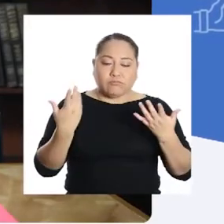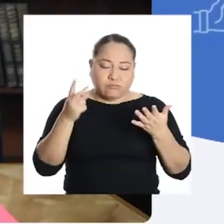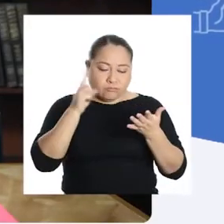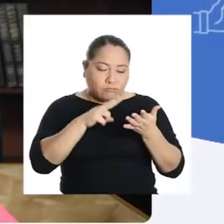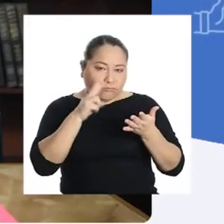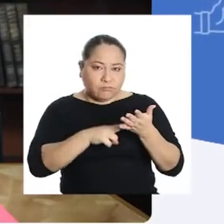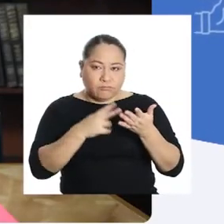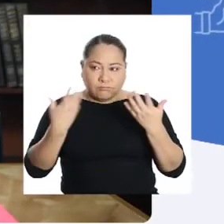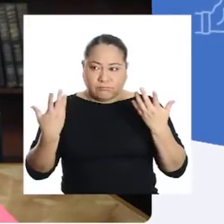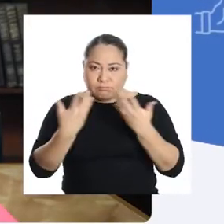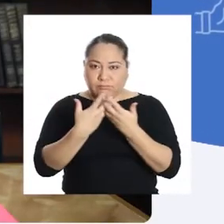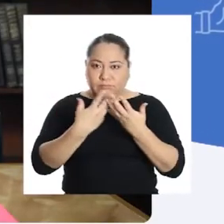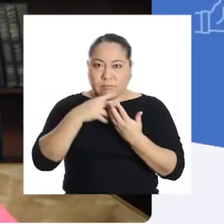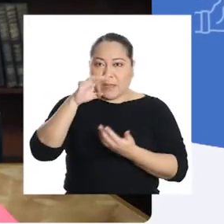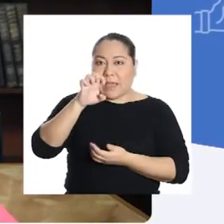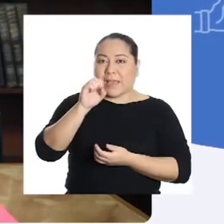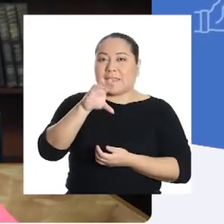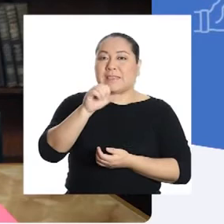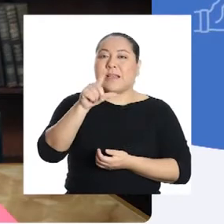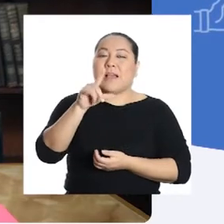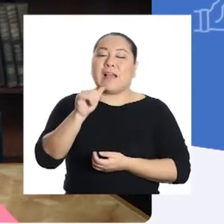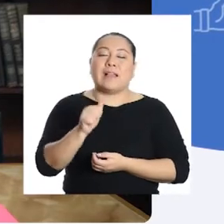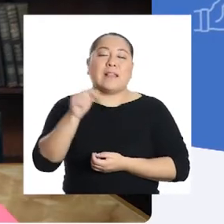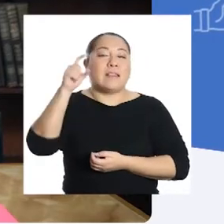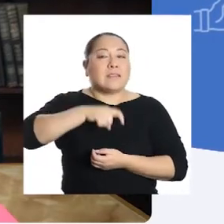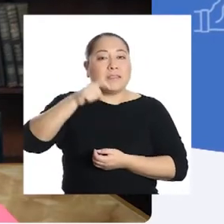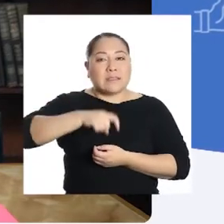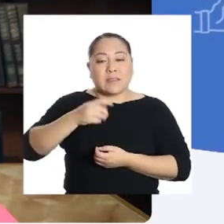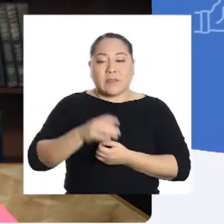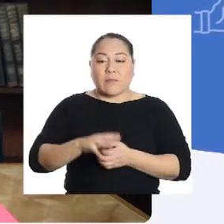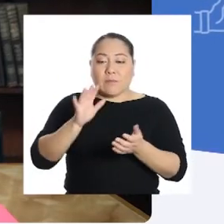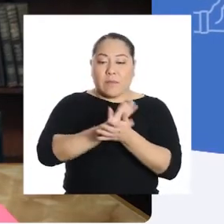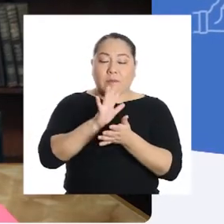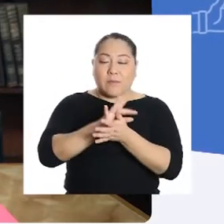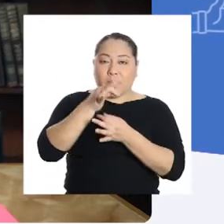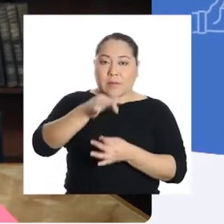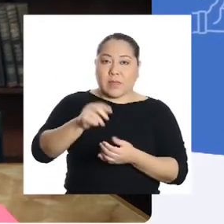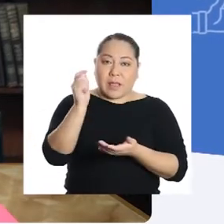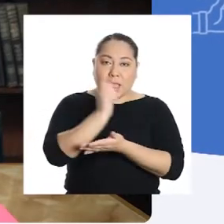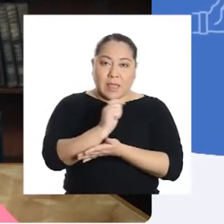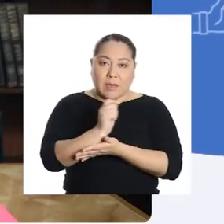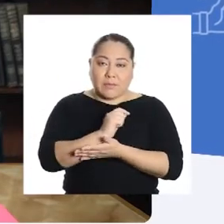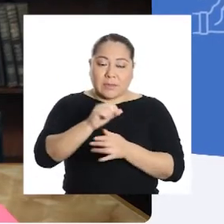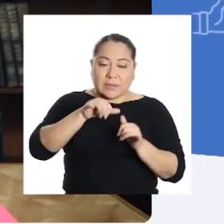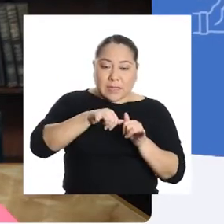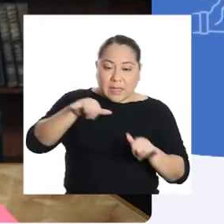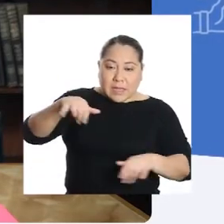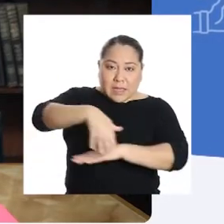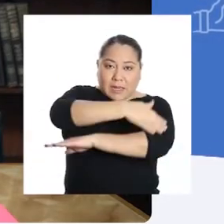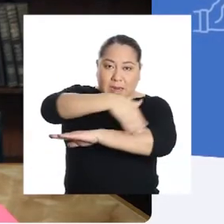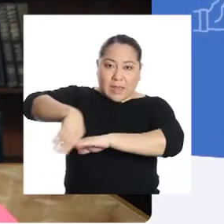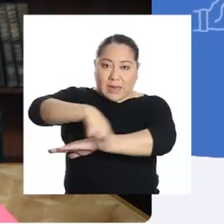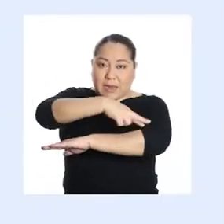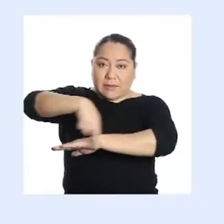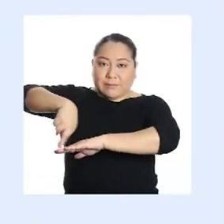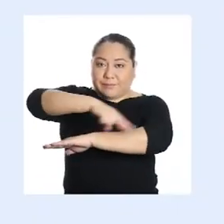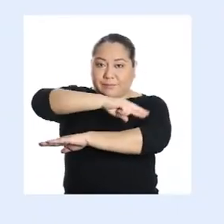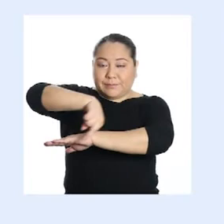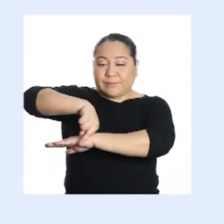que considerará las medidas a escala. Necesitaremos papel, lápiz y regla.